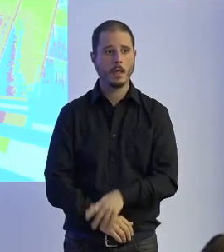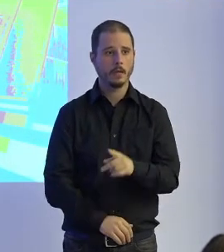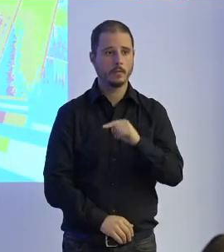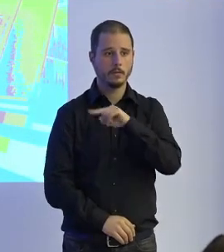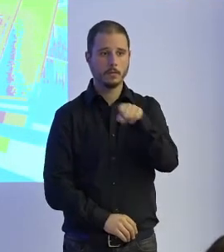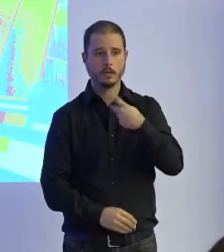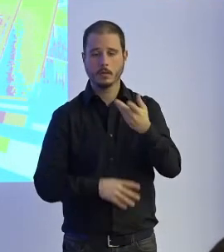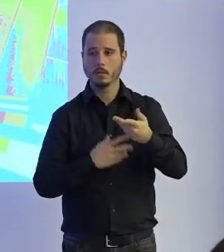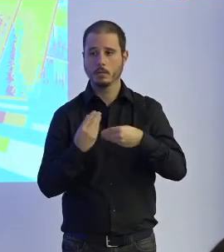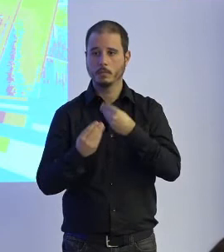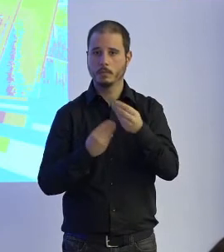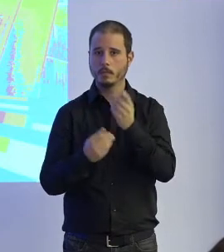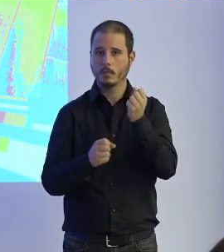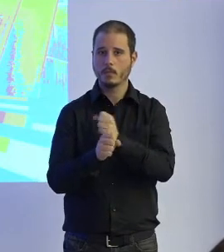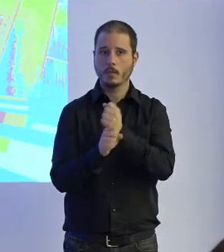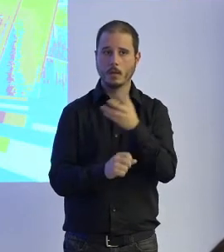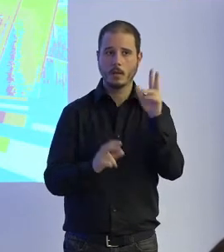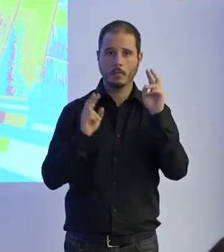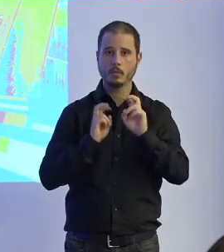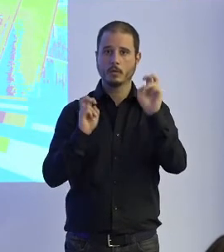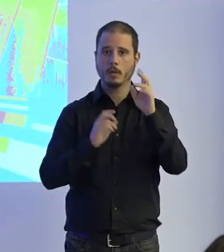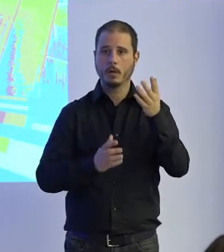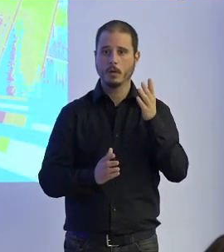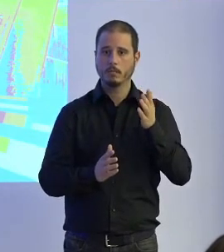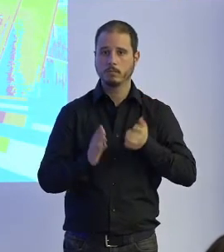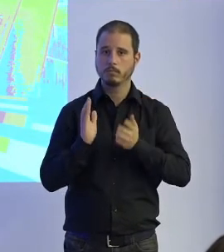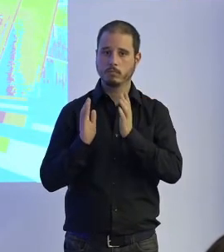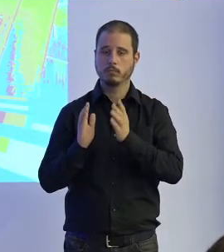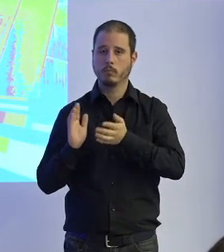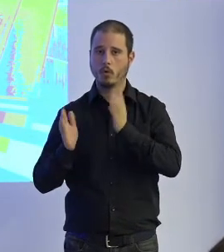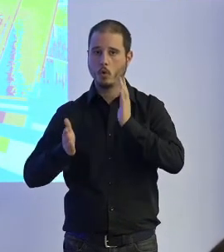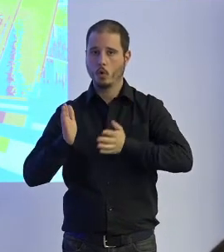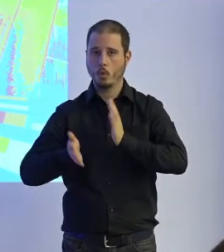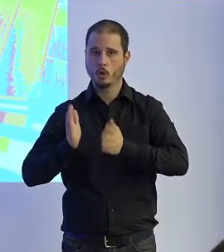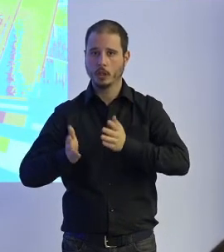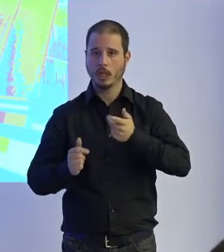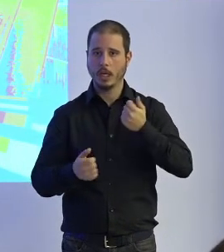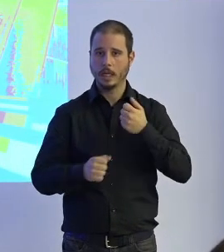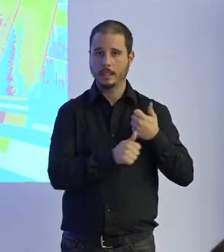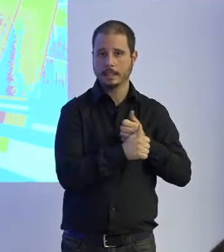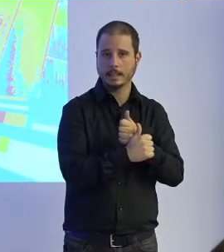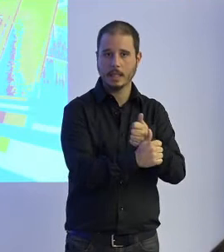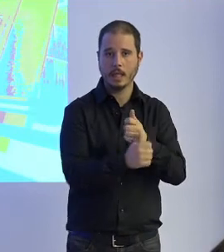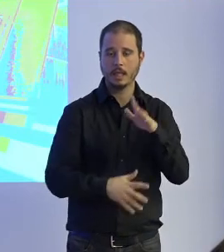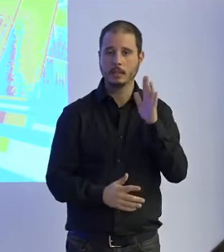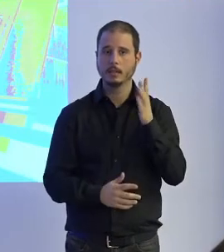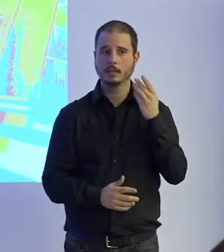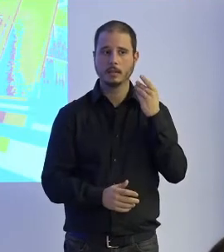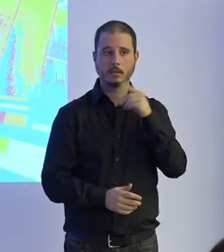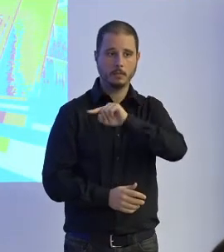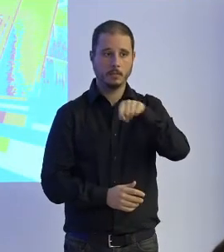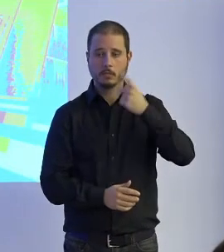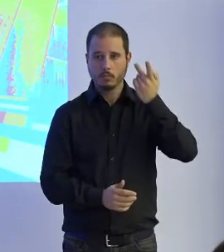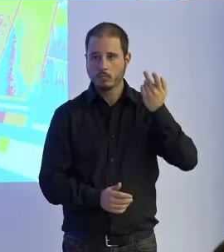sí yo tengo una compañera también está enfatando en tema de robótica asistencial y una de las cuestiones que siempre ha